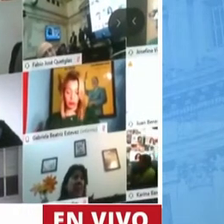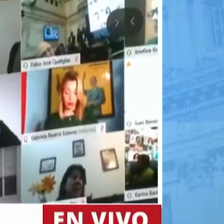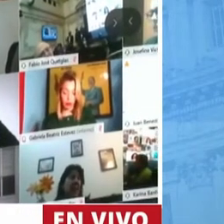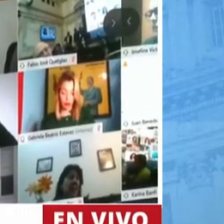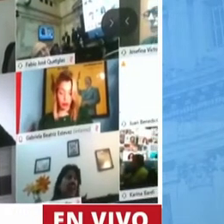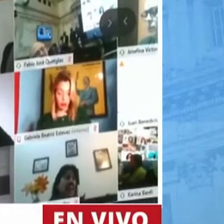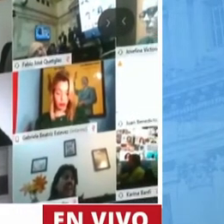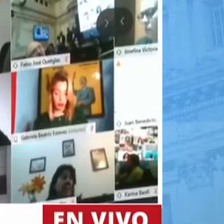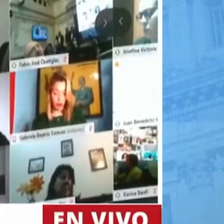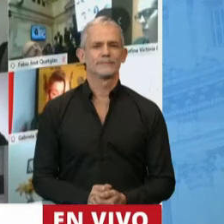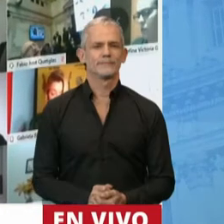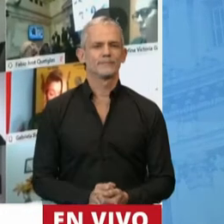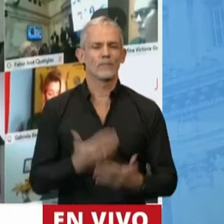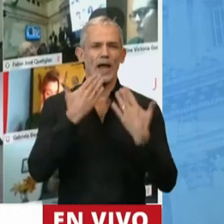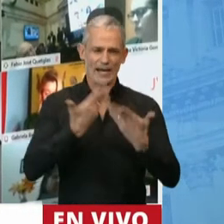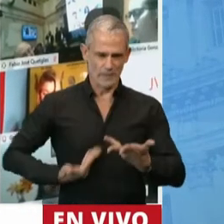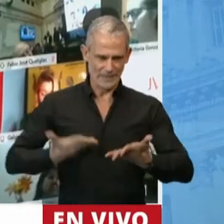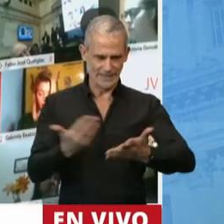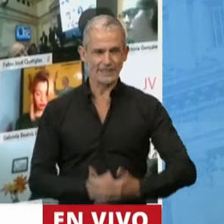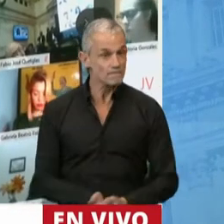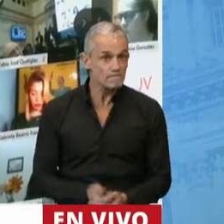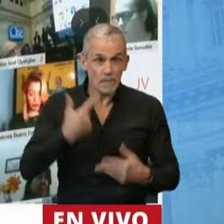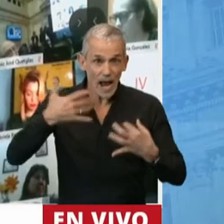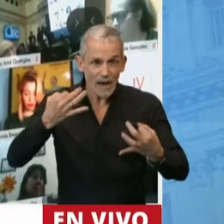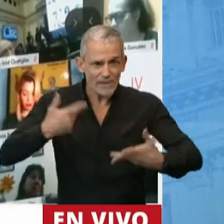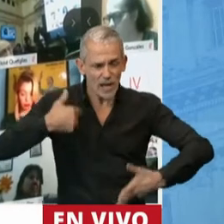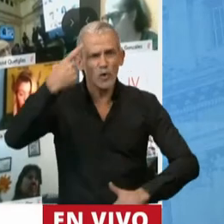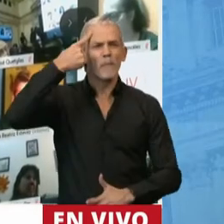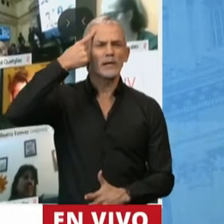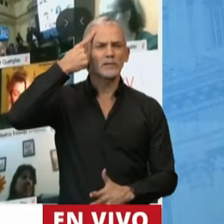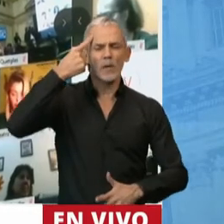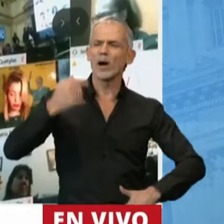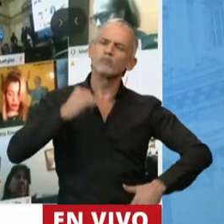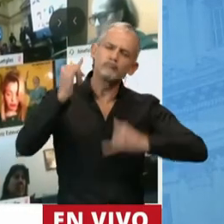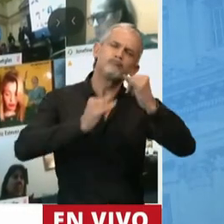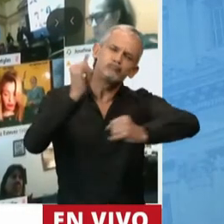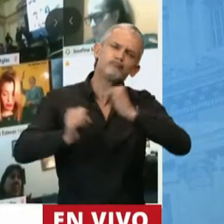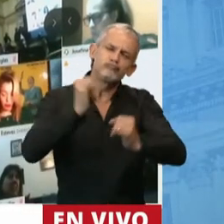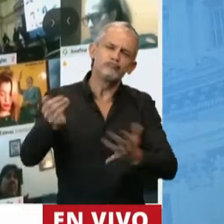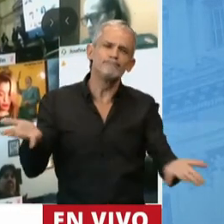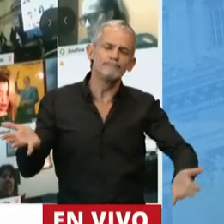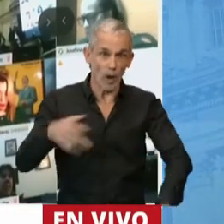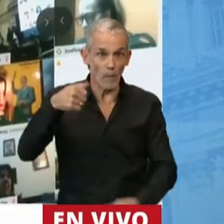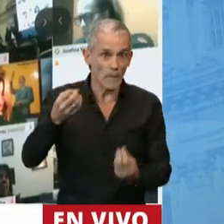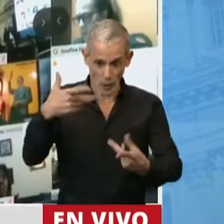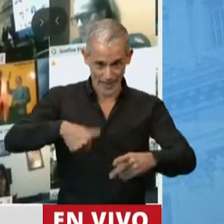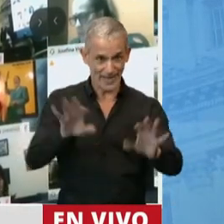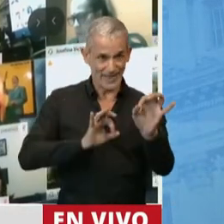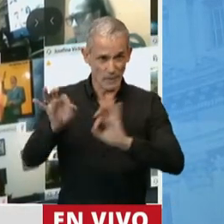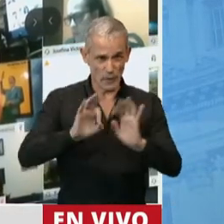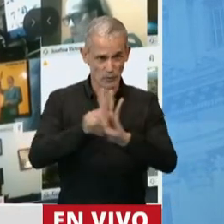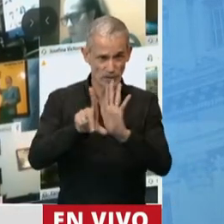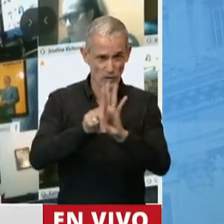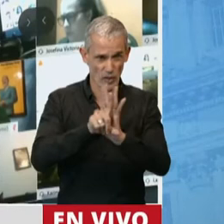Gracias, Presidenta. La verdad que pensaba hablar porque este proyecto de ley